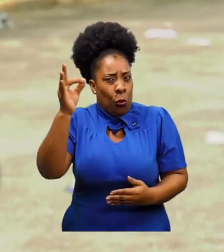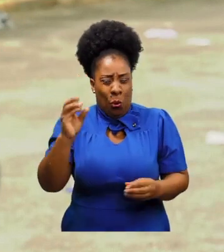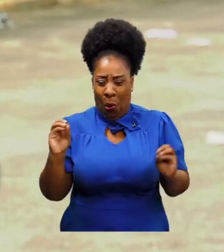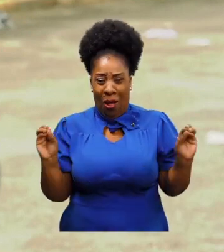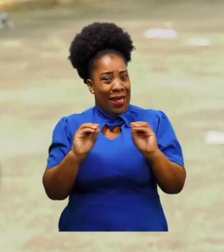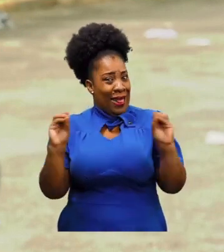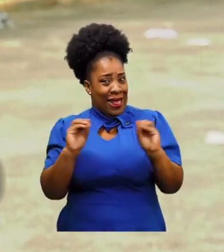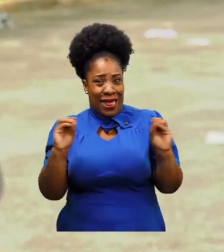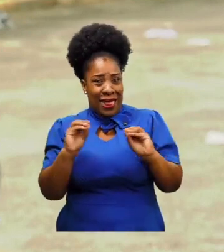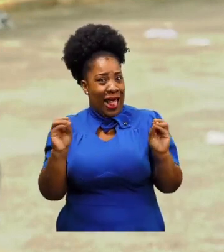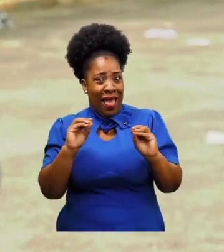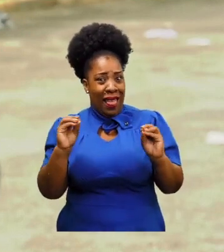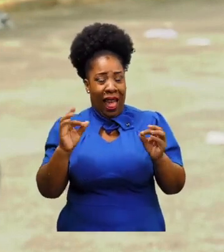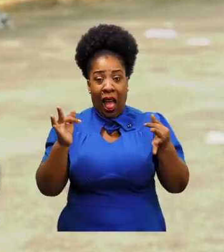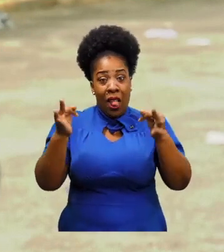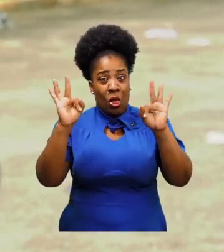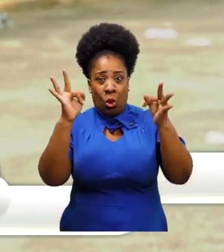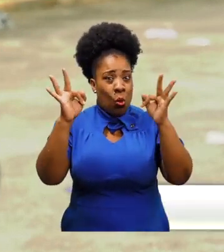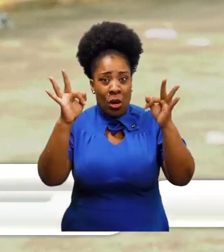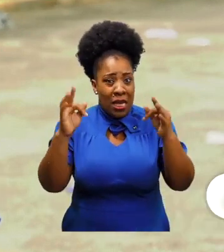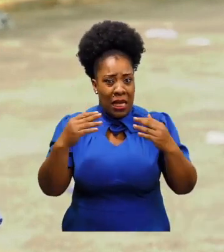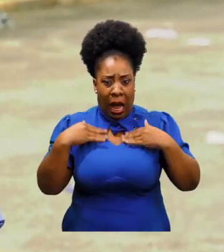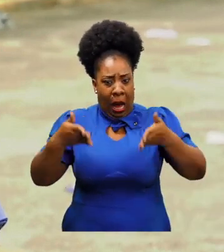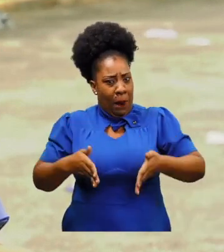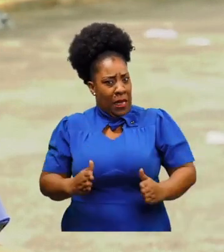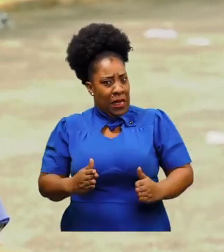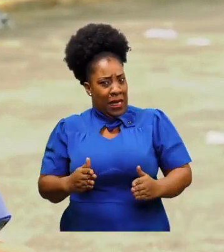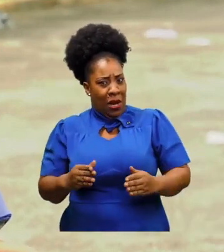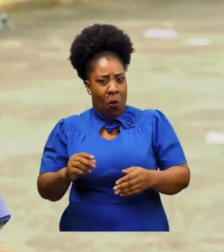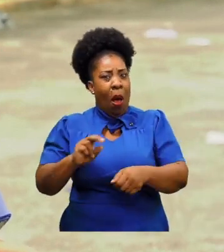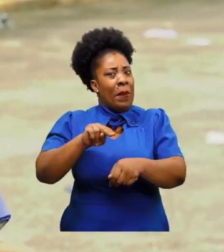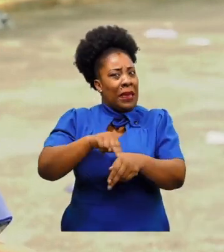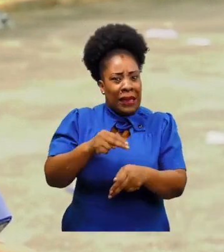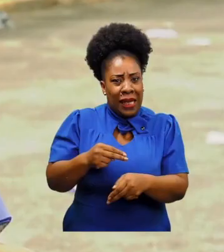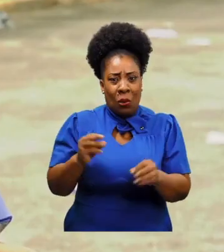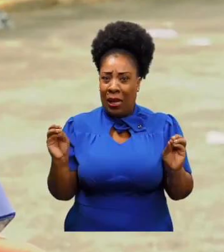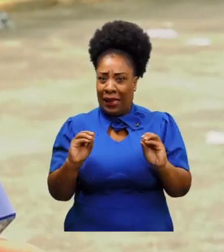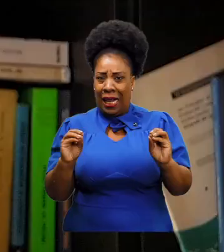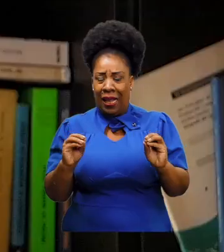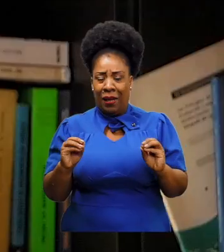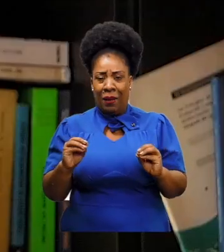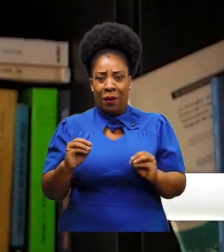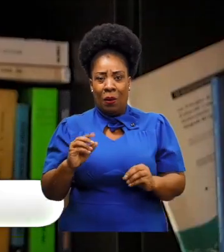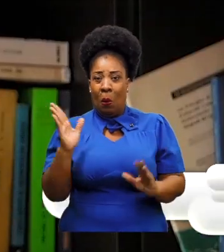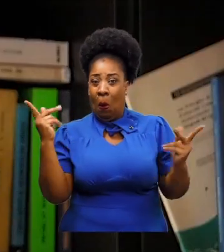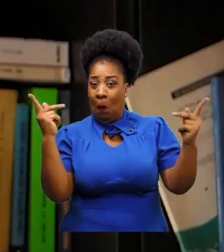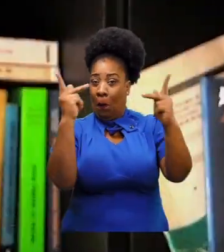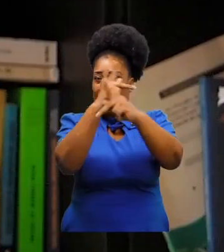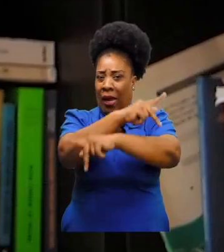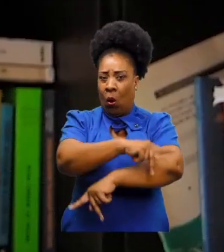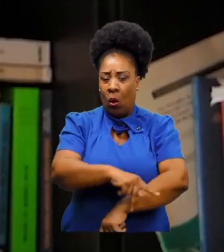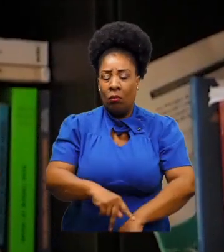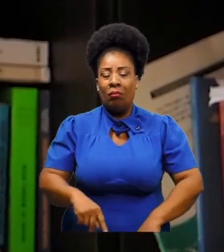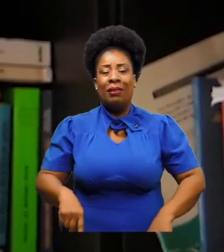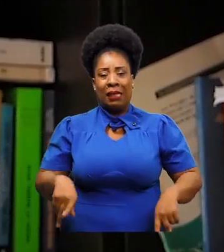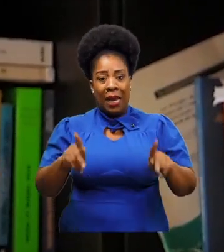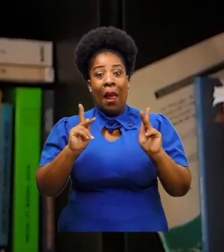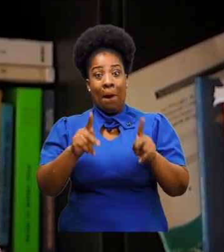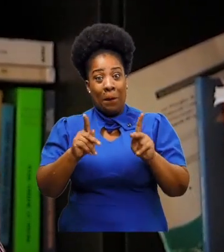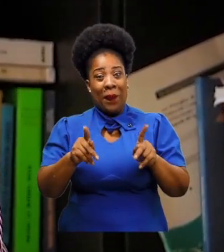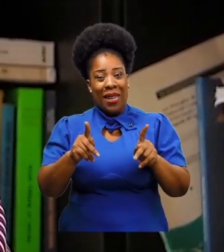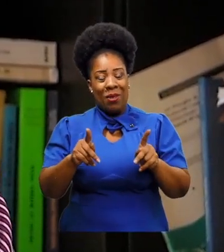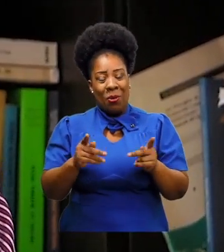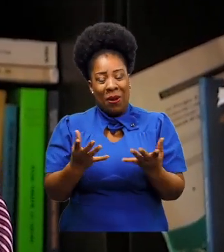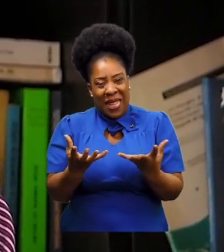potencial que mostrarle a los turistas y a nuestros hijos, nietos y todos los descendientes. Pero lo más grave, que la gente tiene